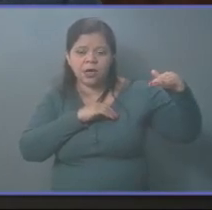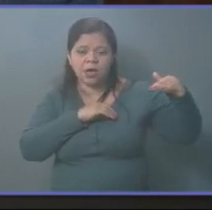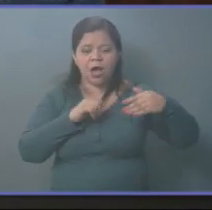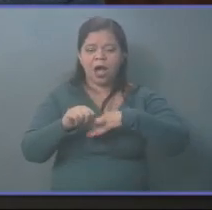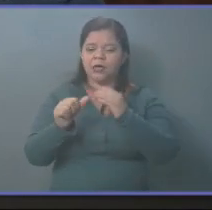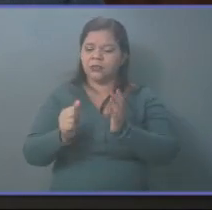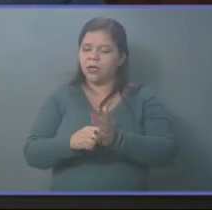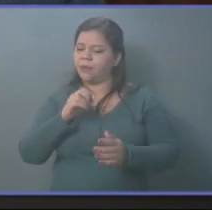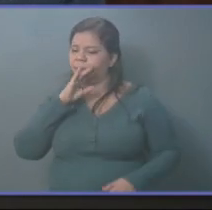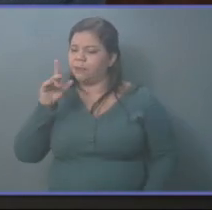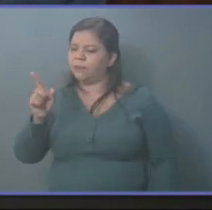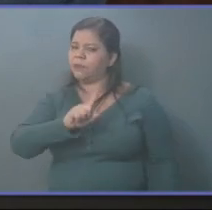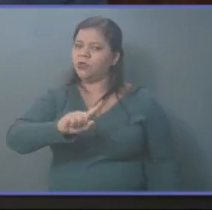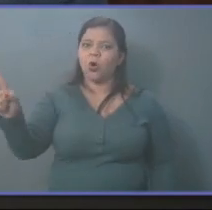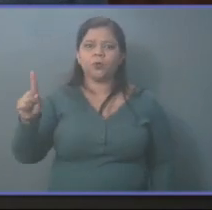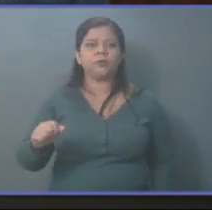niega.